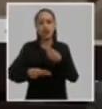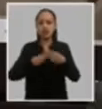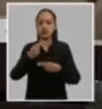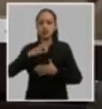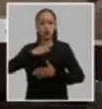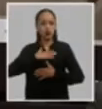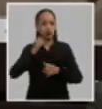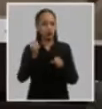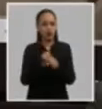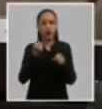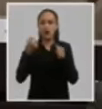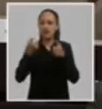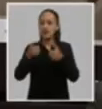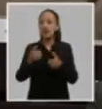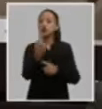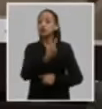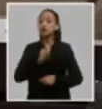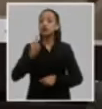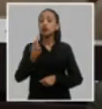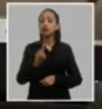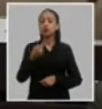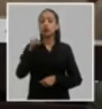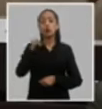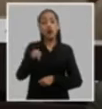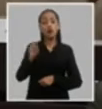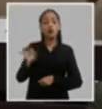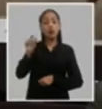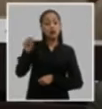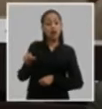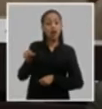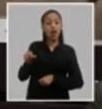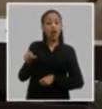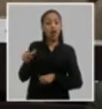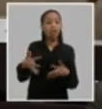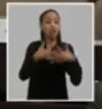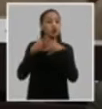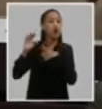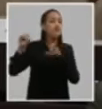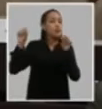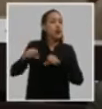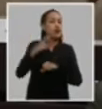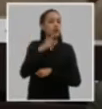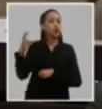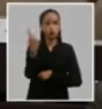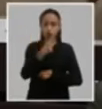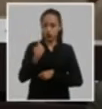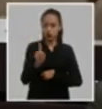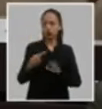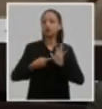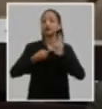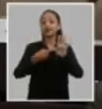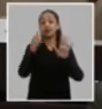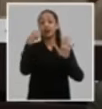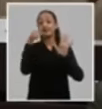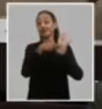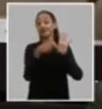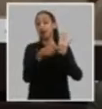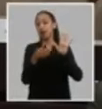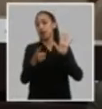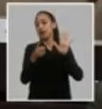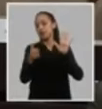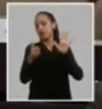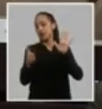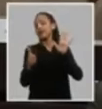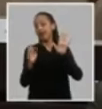damos un golpe contundente a esas ansias del enemigo en derrotar la revolución y apostar a que fracase la nueva generación